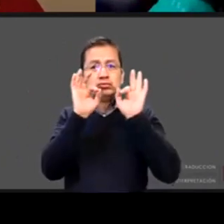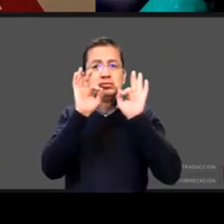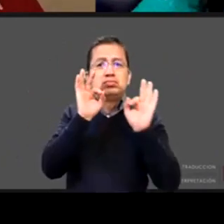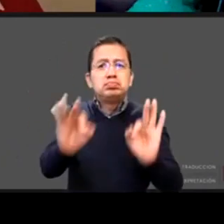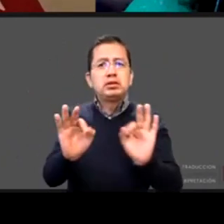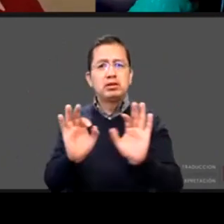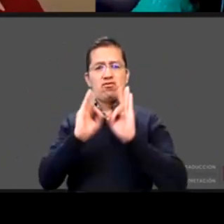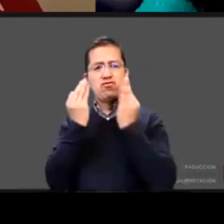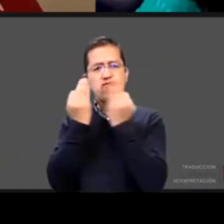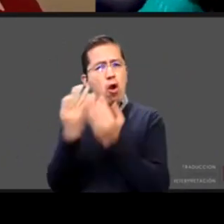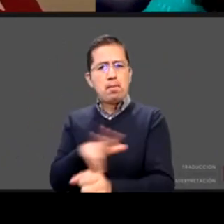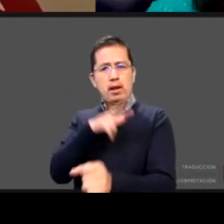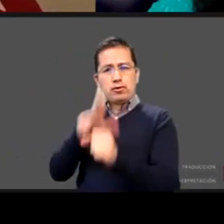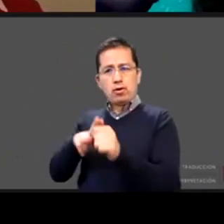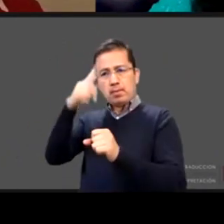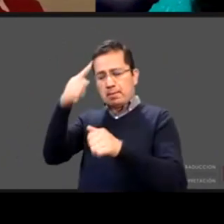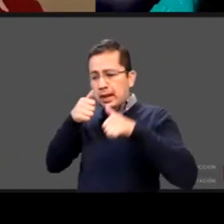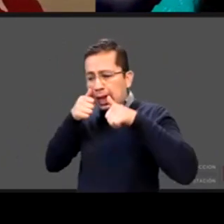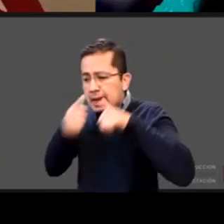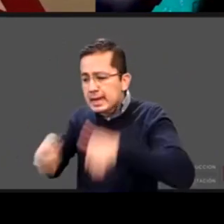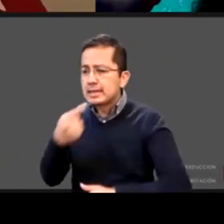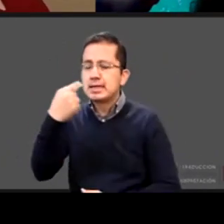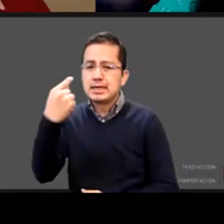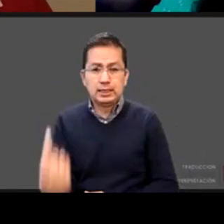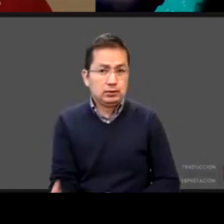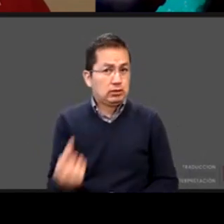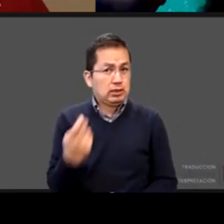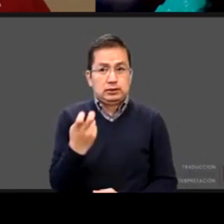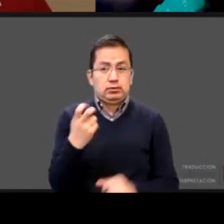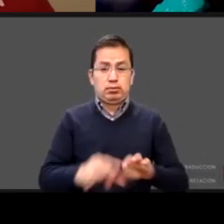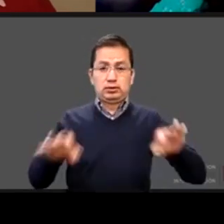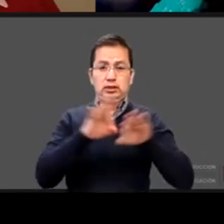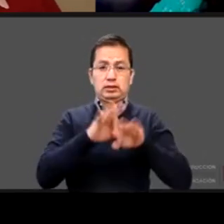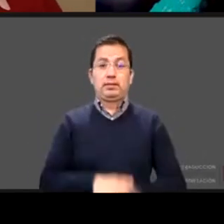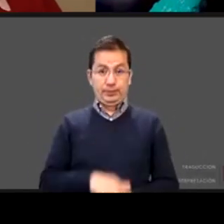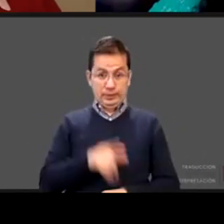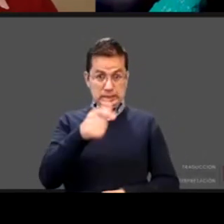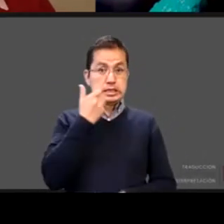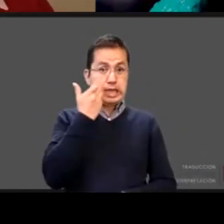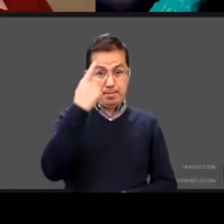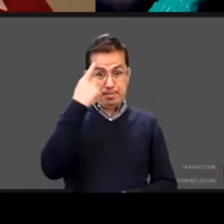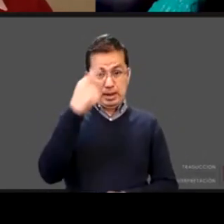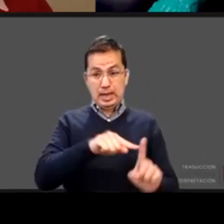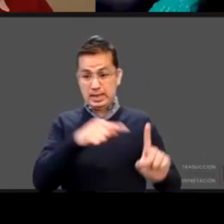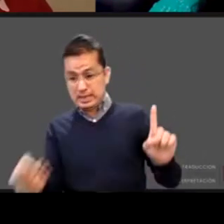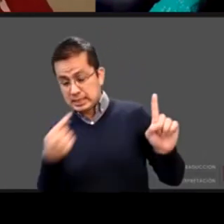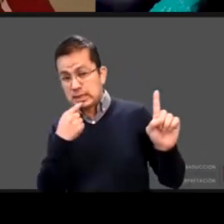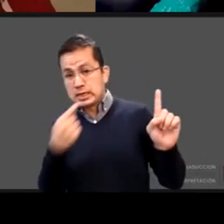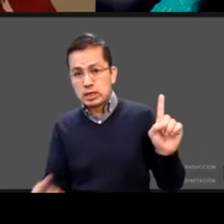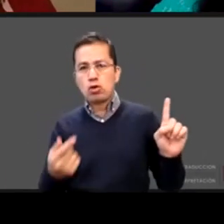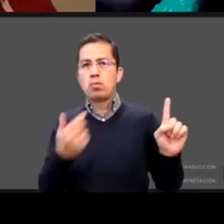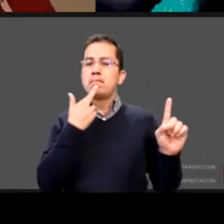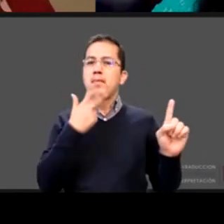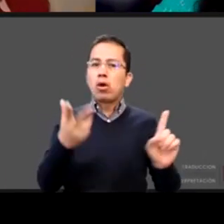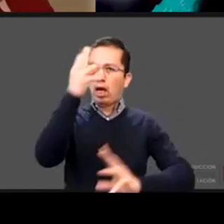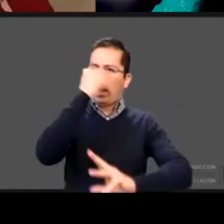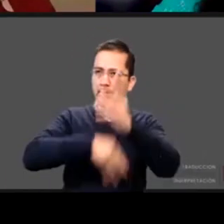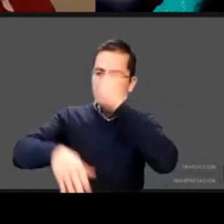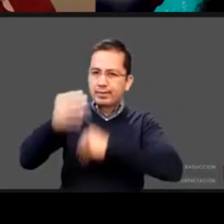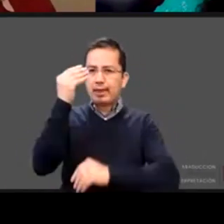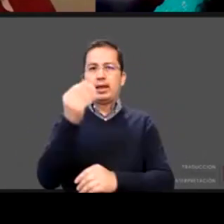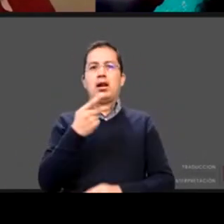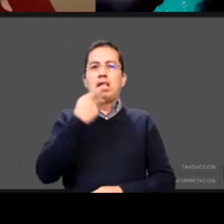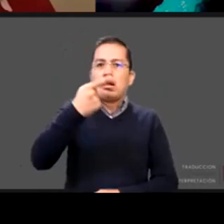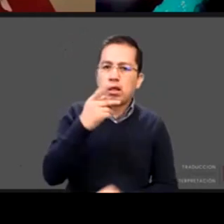niño va a escuchar y entonces queremos favorecer el lenguaje háblale léele cuentos interactúa con él por ejemplo del